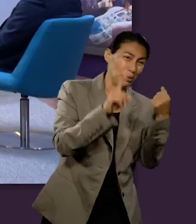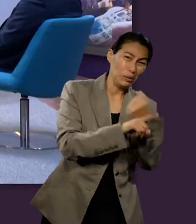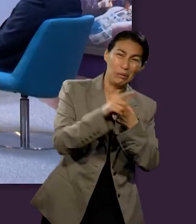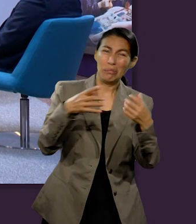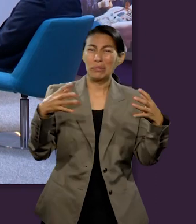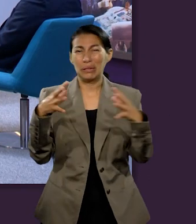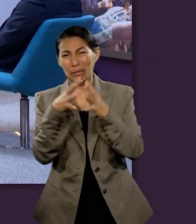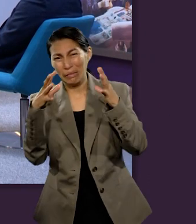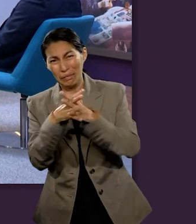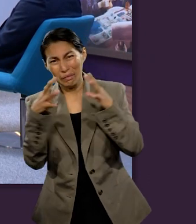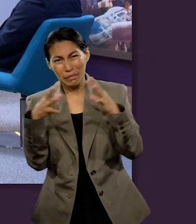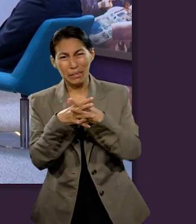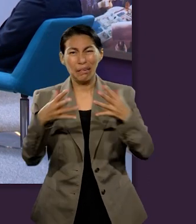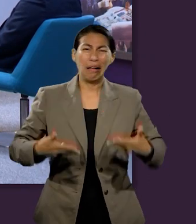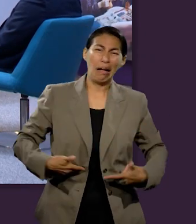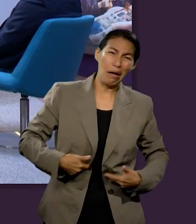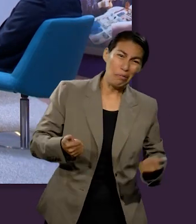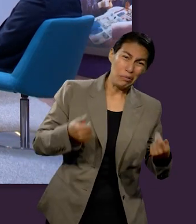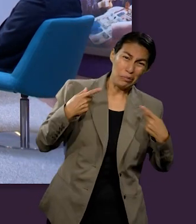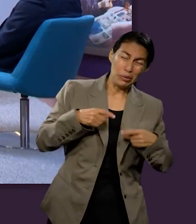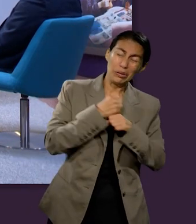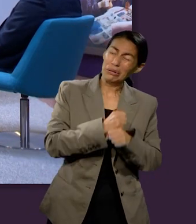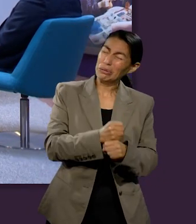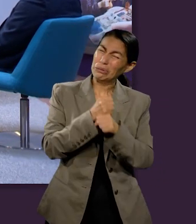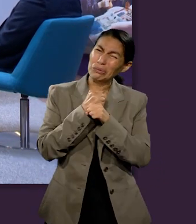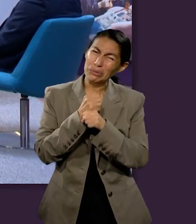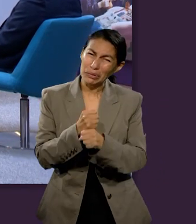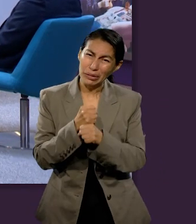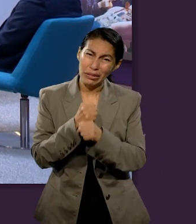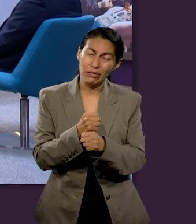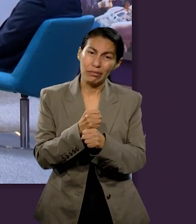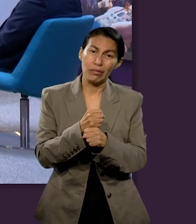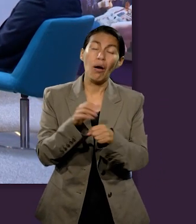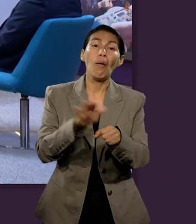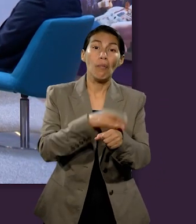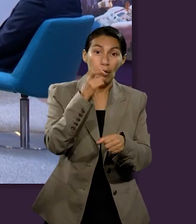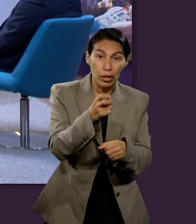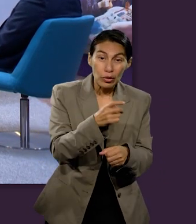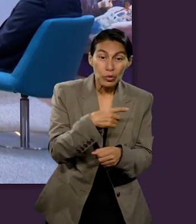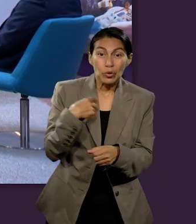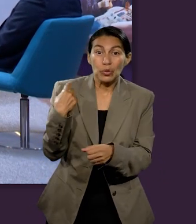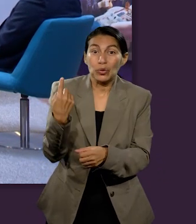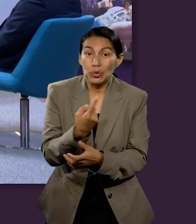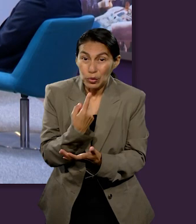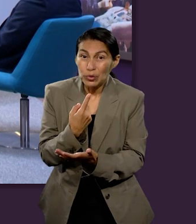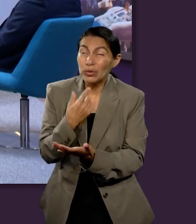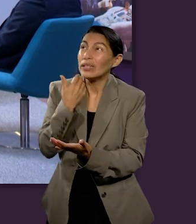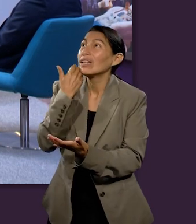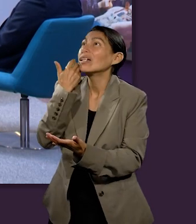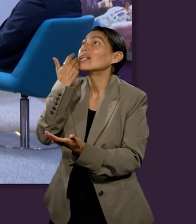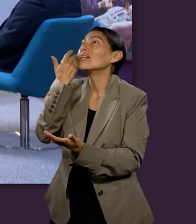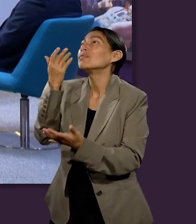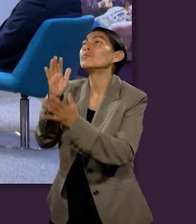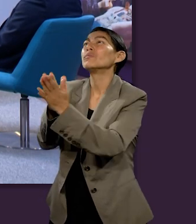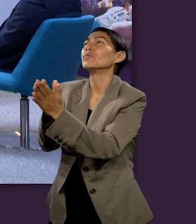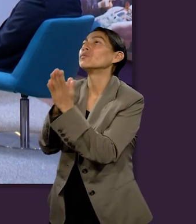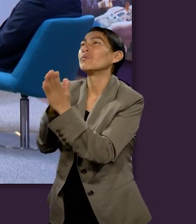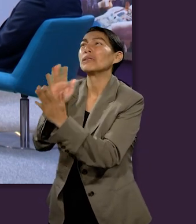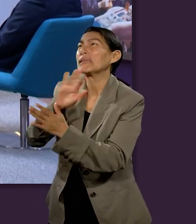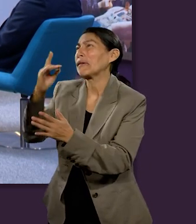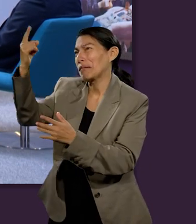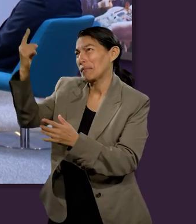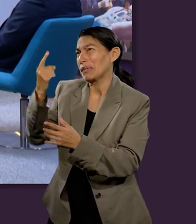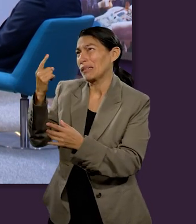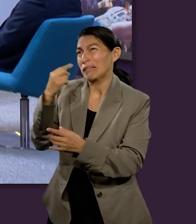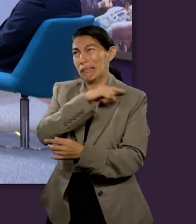con todas las personas que sufren. Por eso nosotros también anhelamos que Cristo venga por amor también a esos